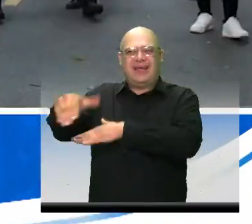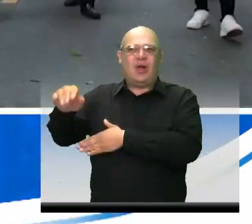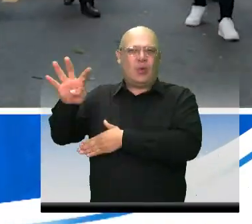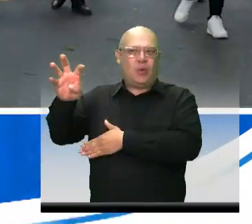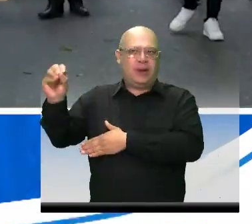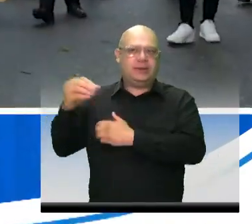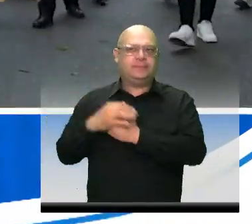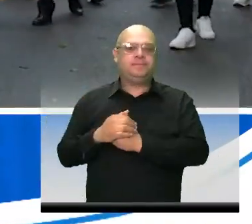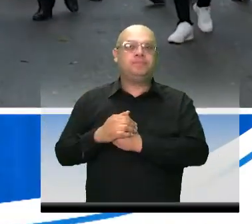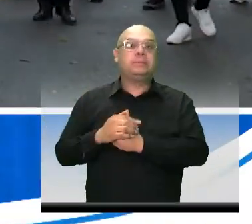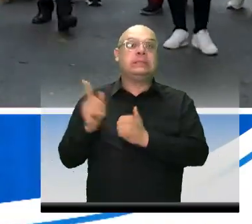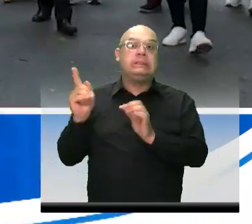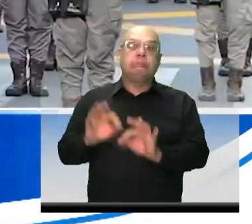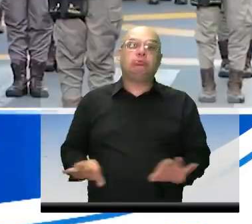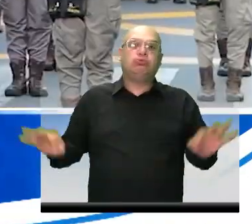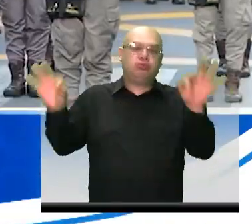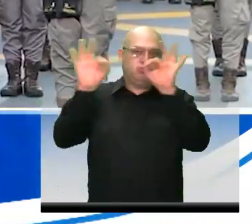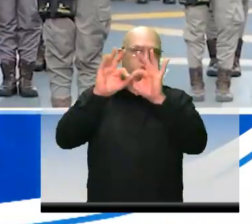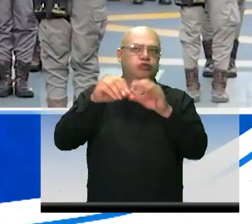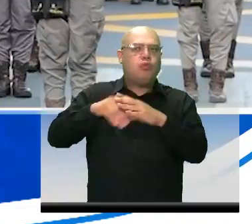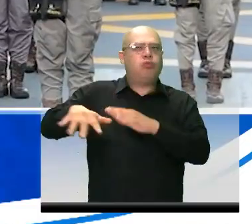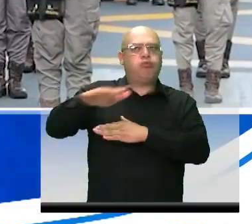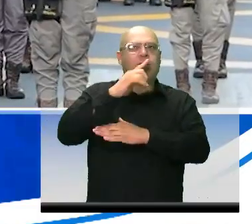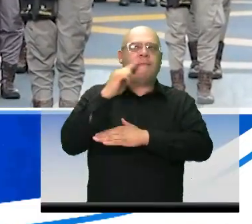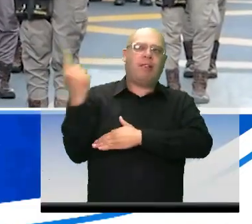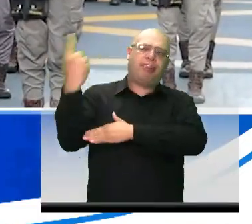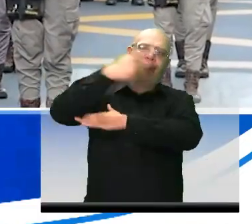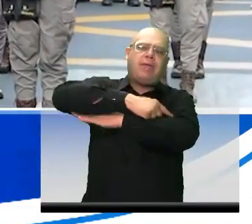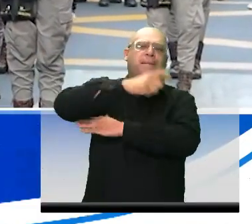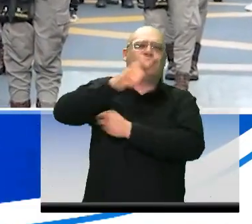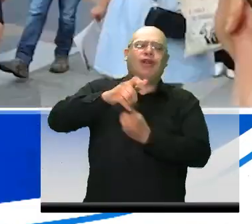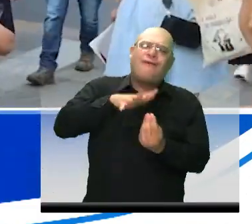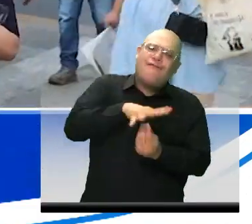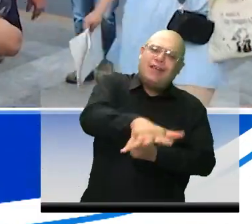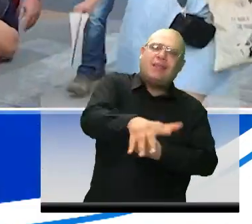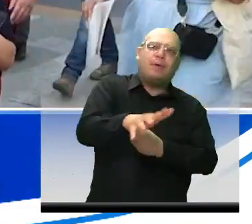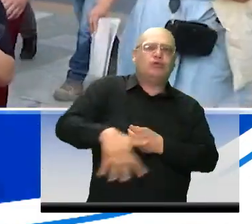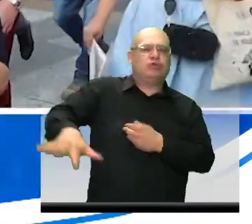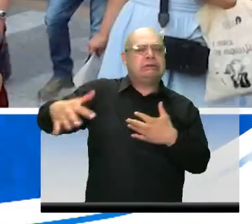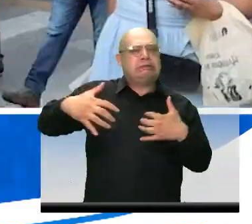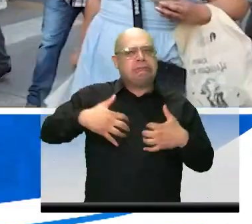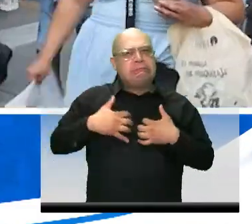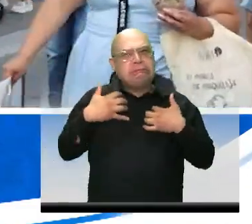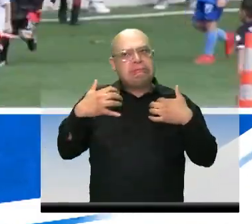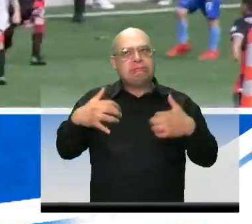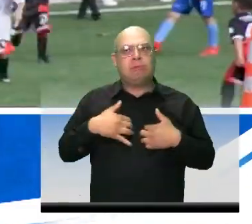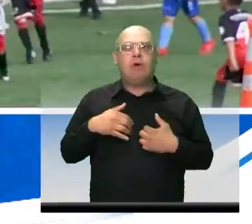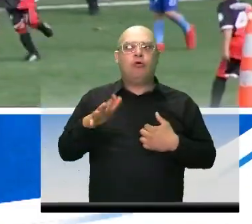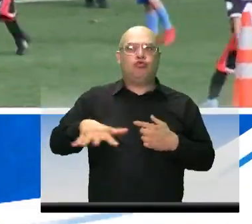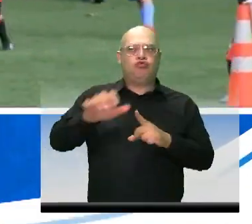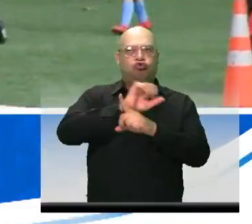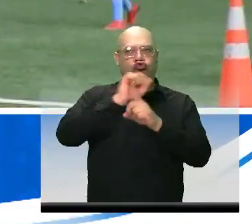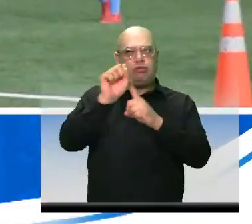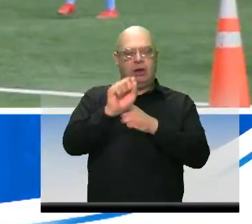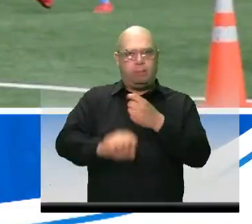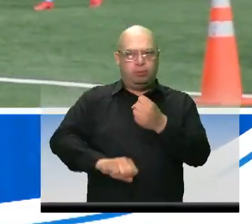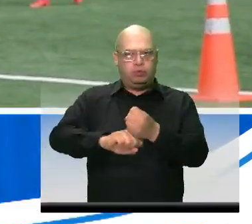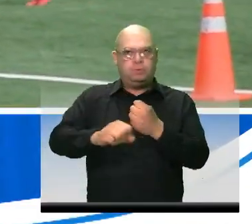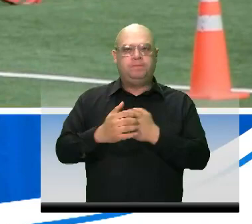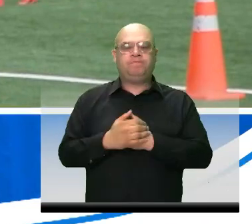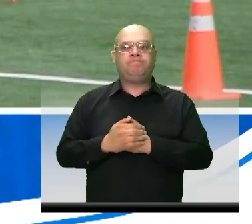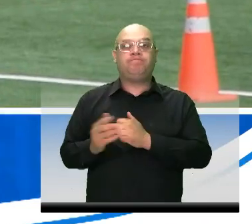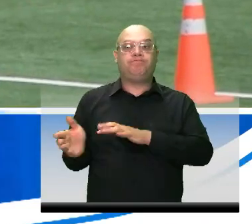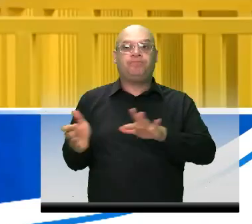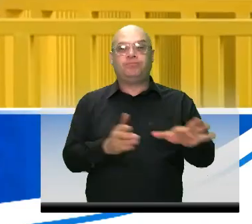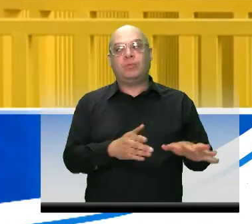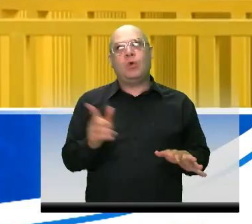un evento muy importante, que es la conmemoración a víctimas, porque Itagüí le apuesta a todos los temas que tengan que ver con la sociedad. Alcalde, un tema bien importante